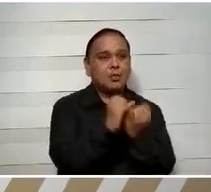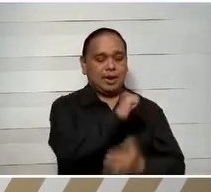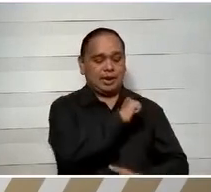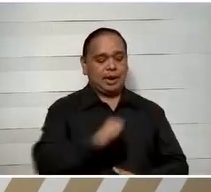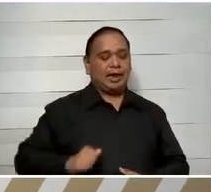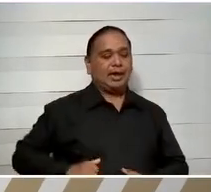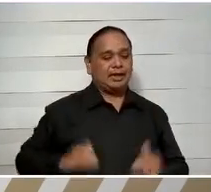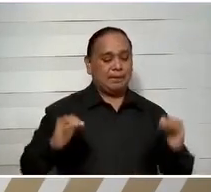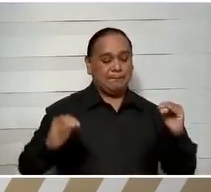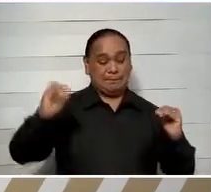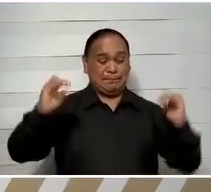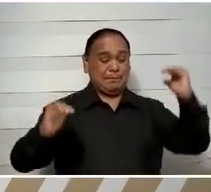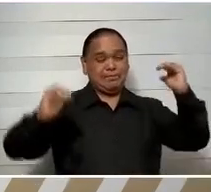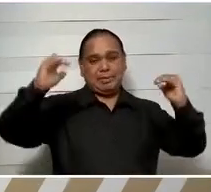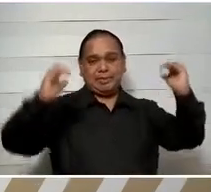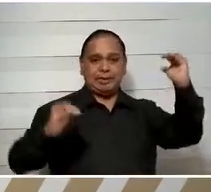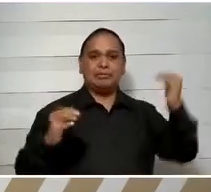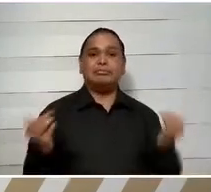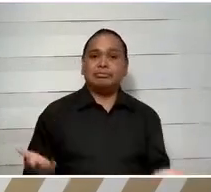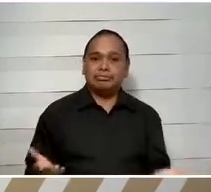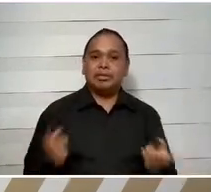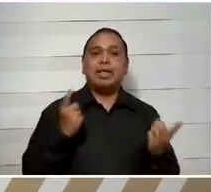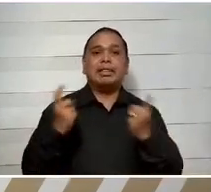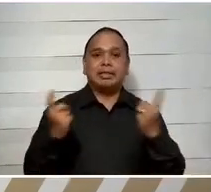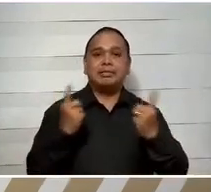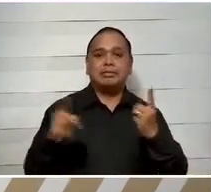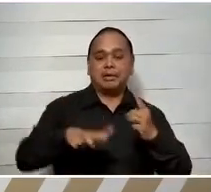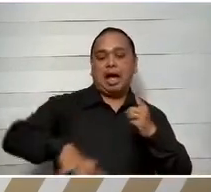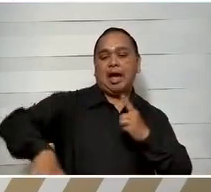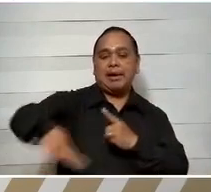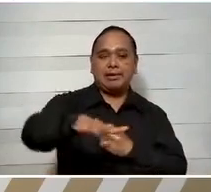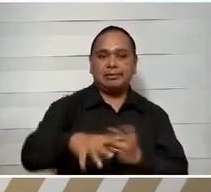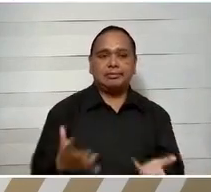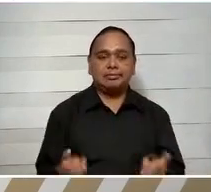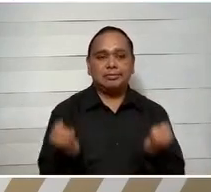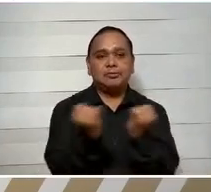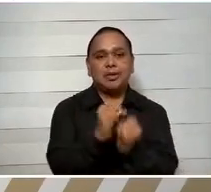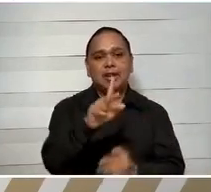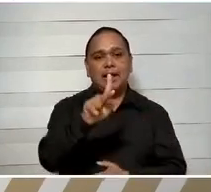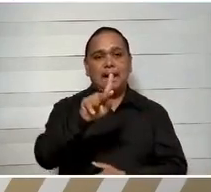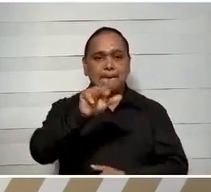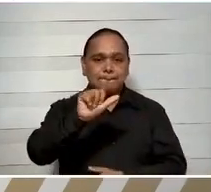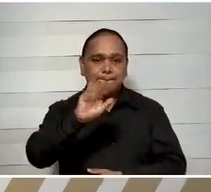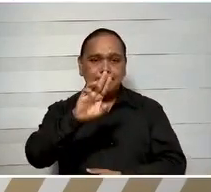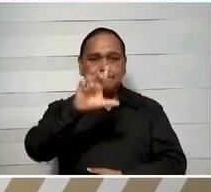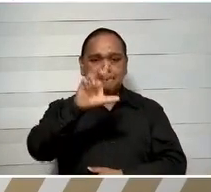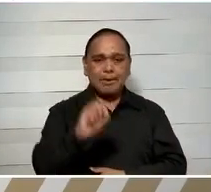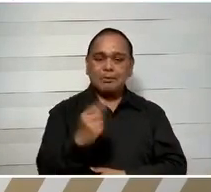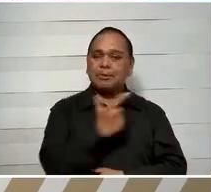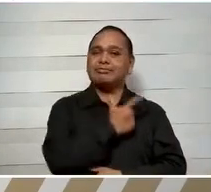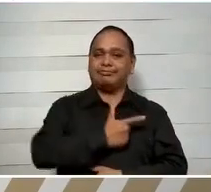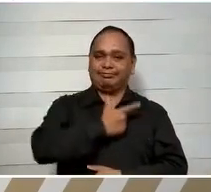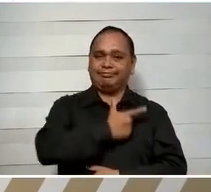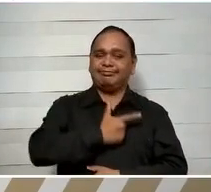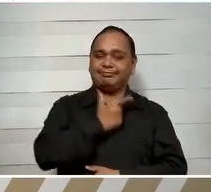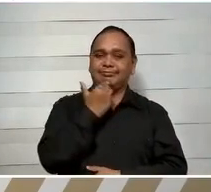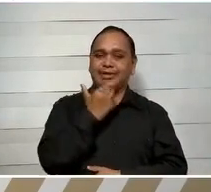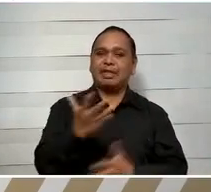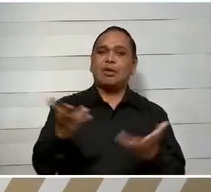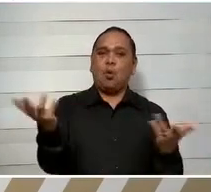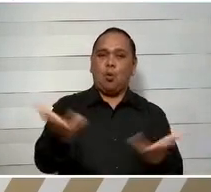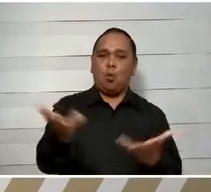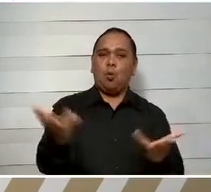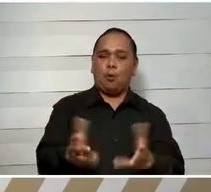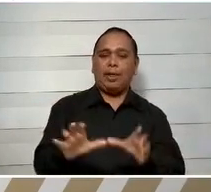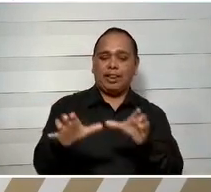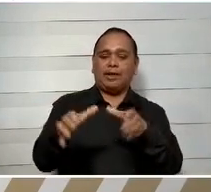también hace sus propias canchas y bueno, muy bien mi Pablo, nos da muchísimo gusto, pero son obras que la